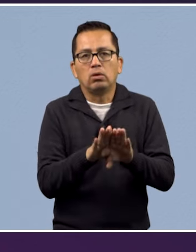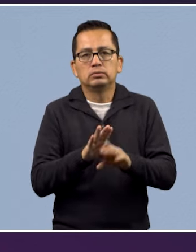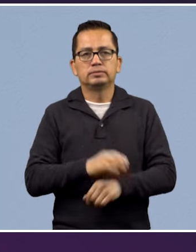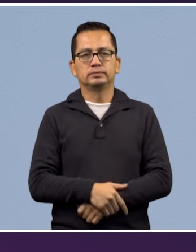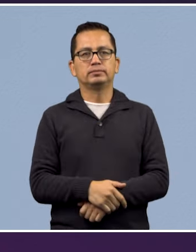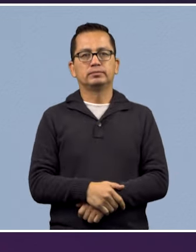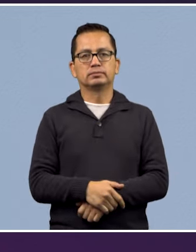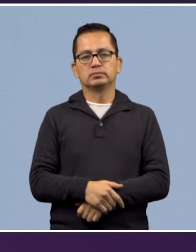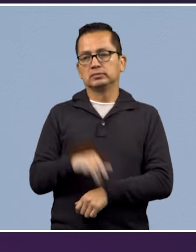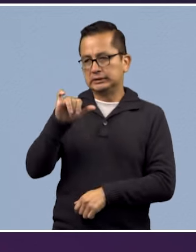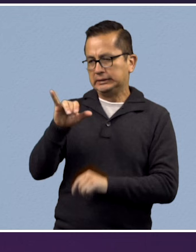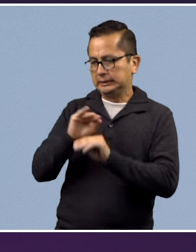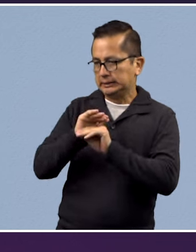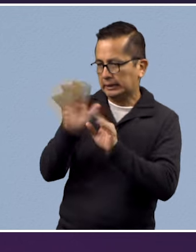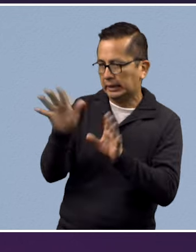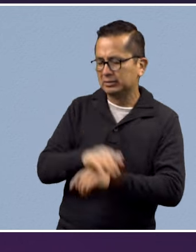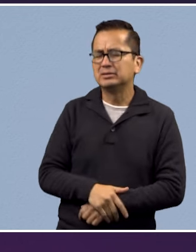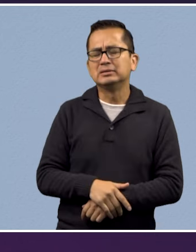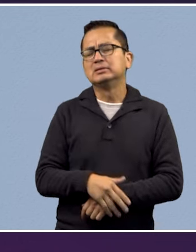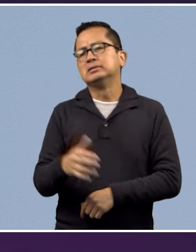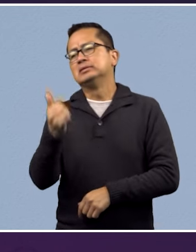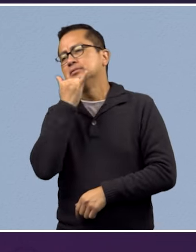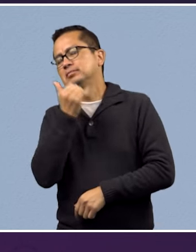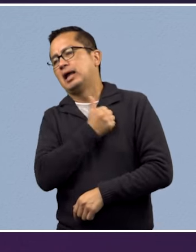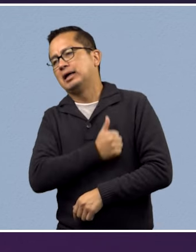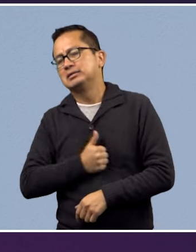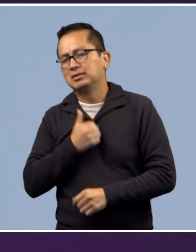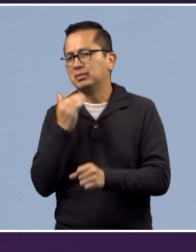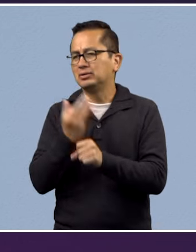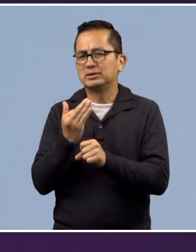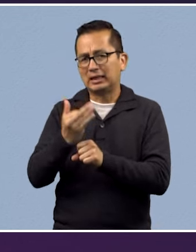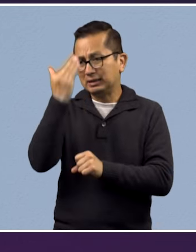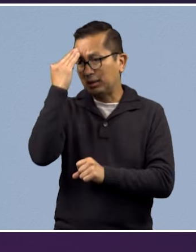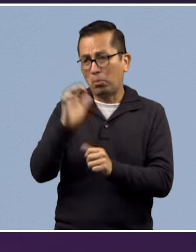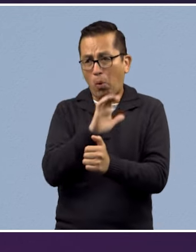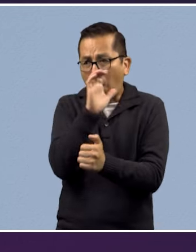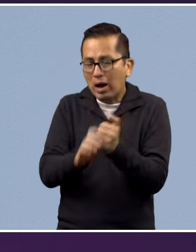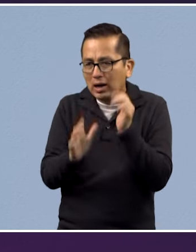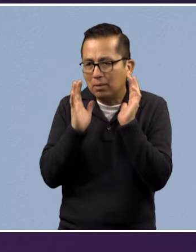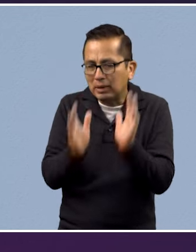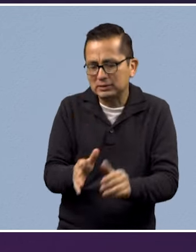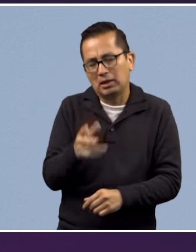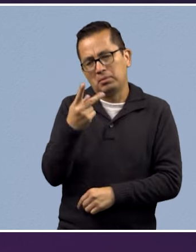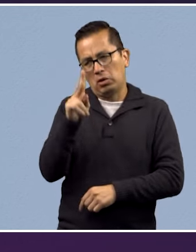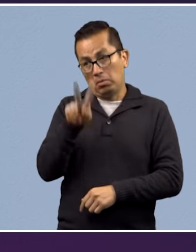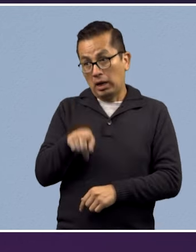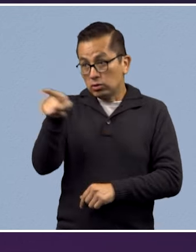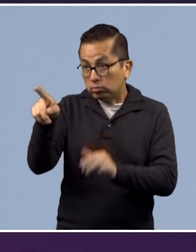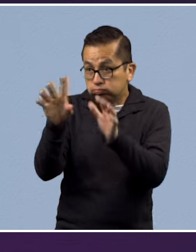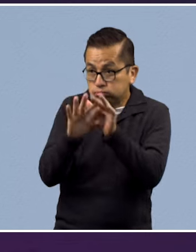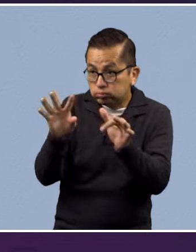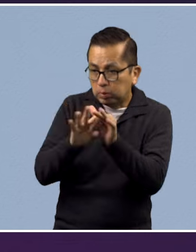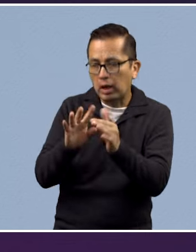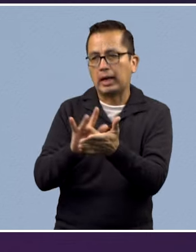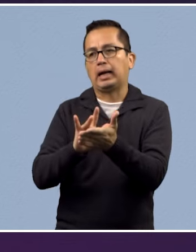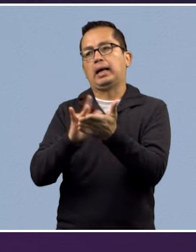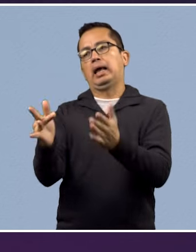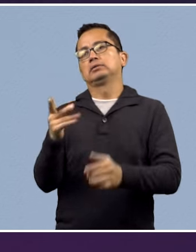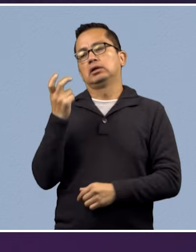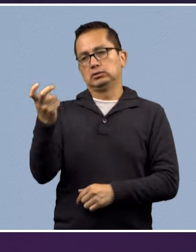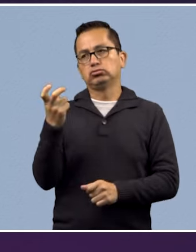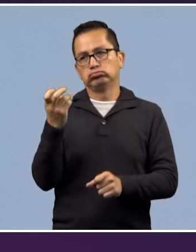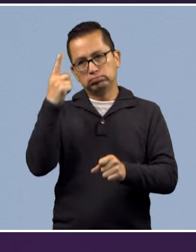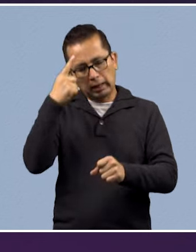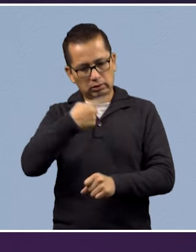Claro que sí, doctor. Lamentablemente llegamos al final de nuestra entrevista. Le agradecemos muchísimo que nos comparta este panorama sobre en qué momento